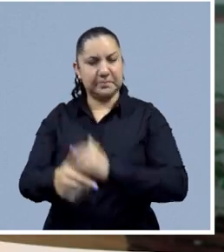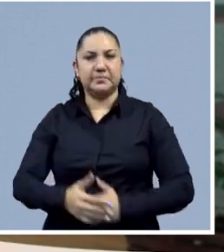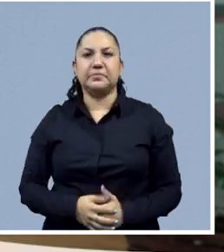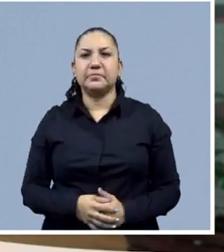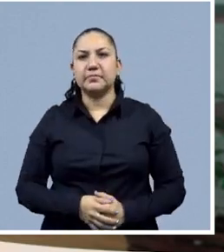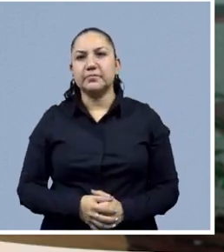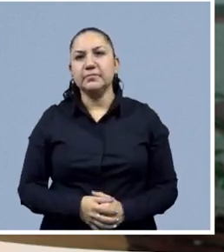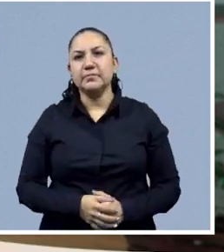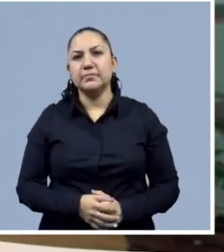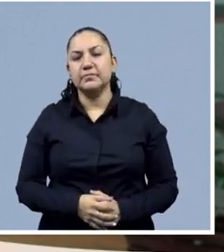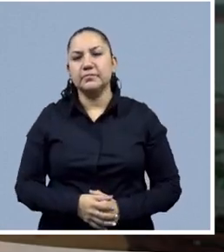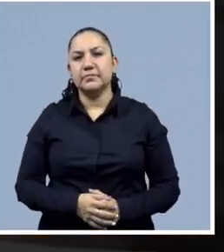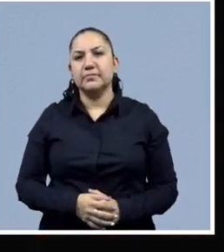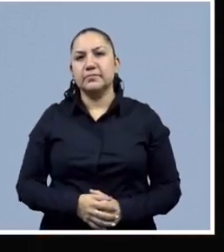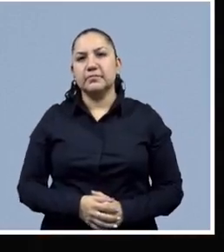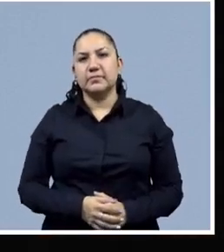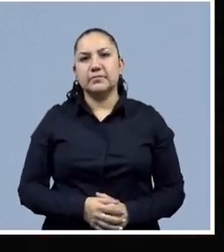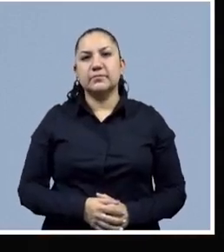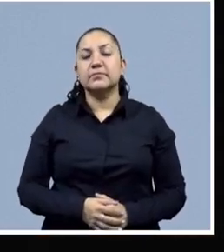Carlos.